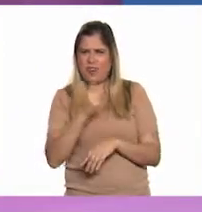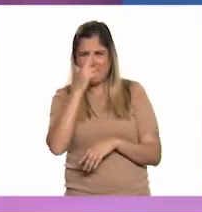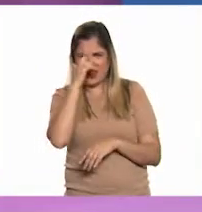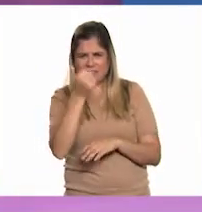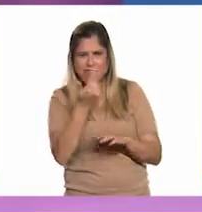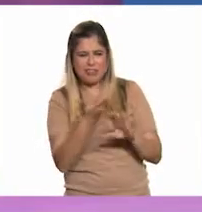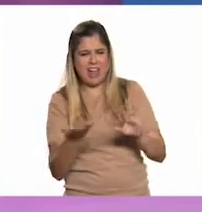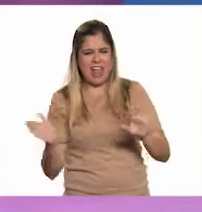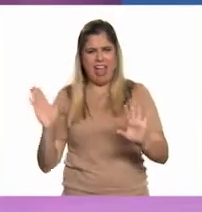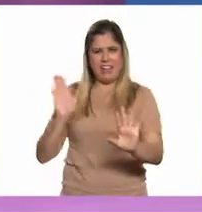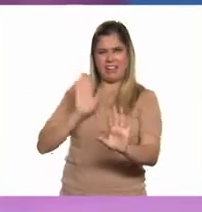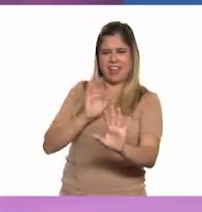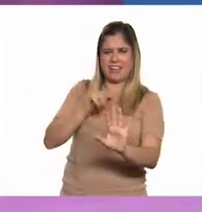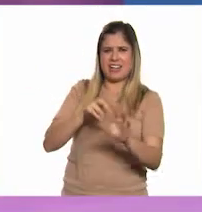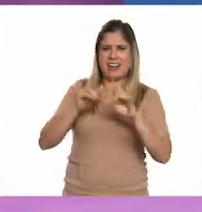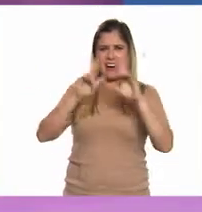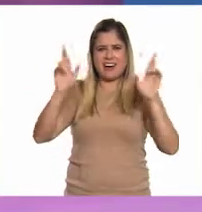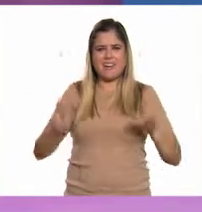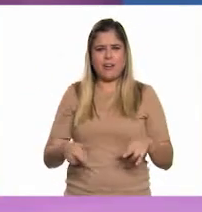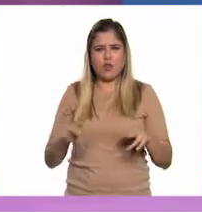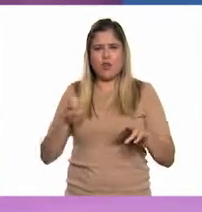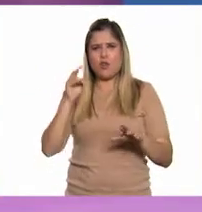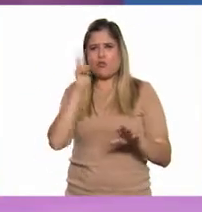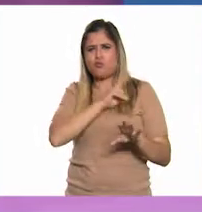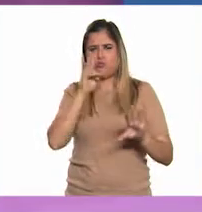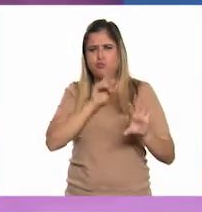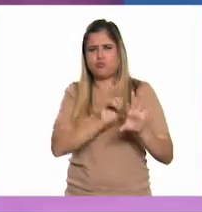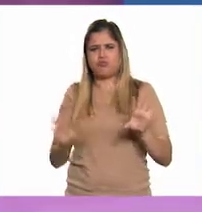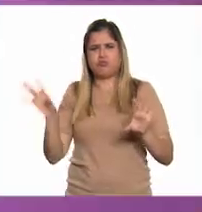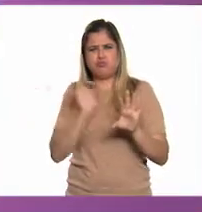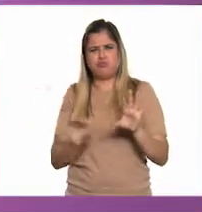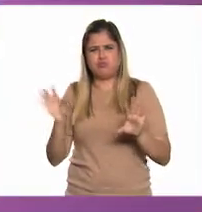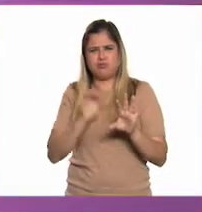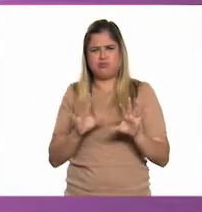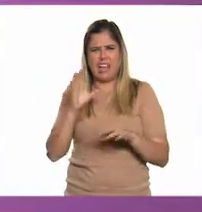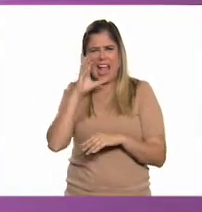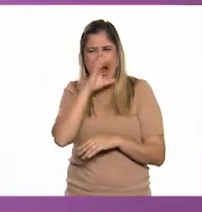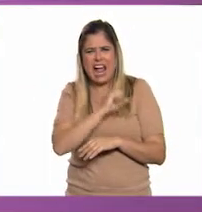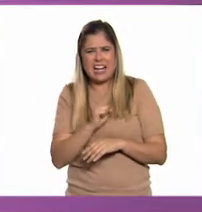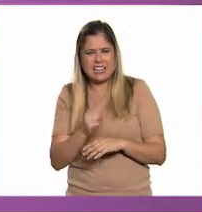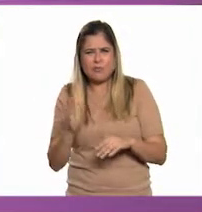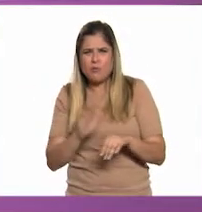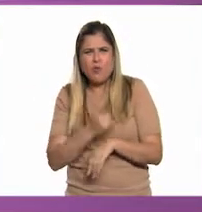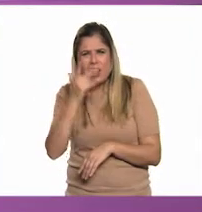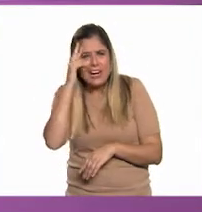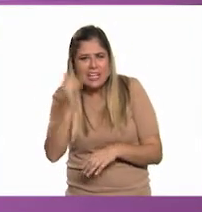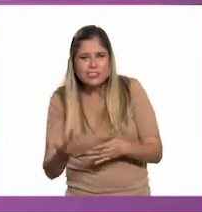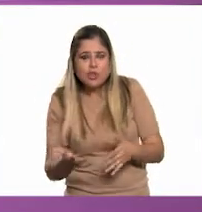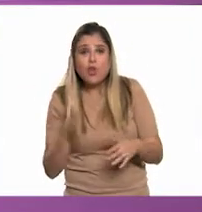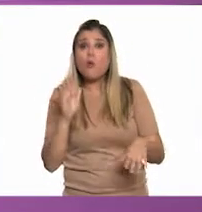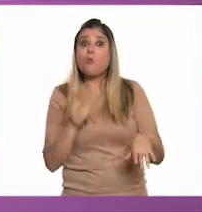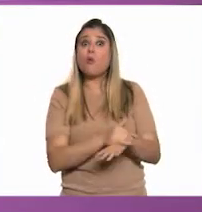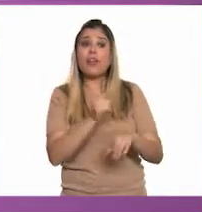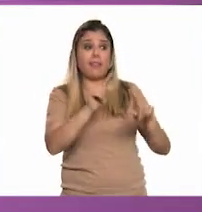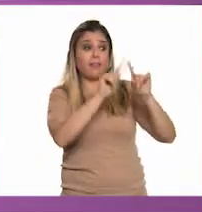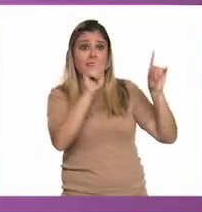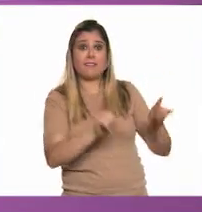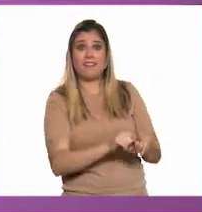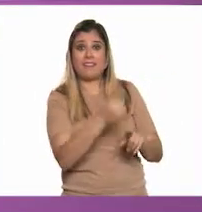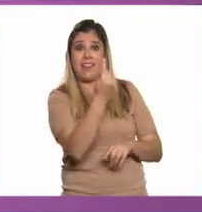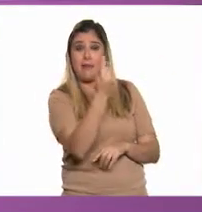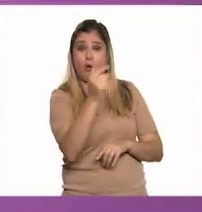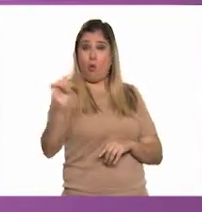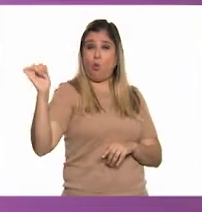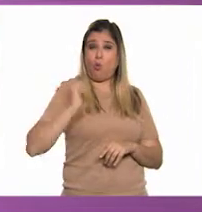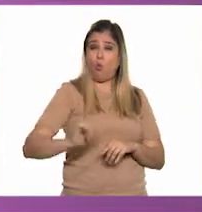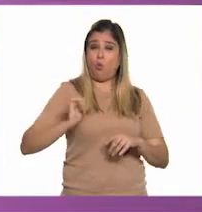de atrás de un refrigerador sale aire? ¡Aire caliente! ¿O por qué las televisiones de antes eran